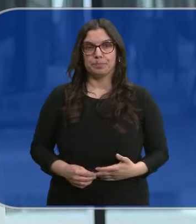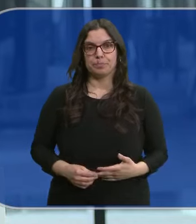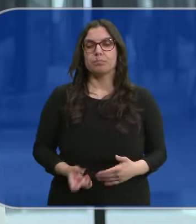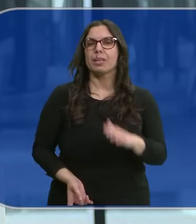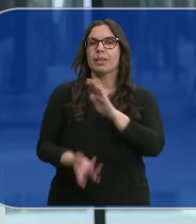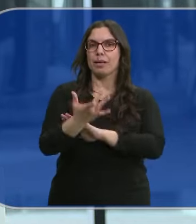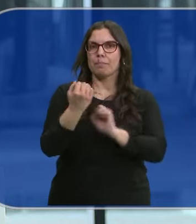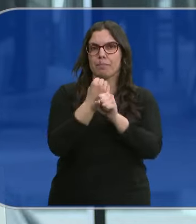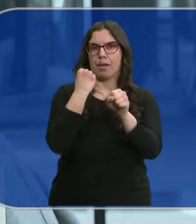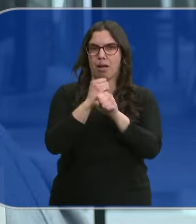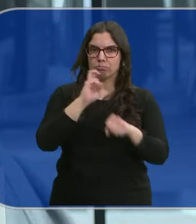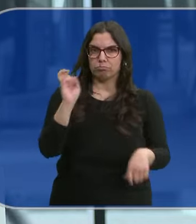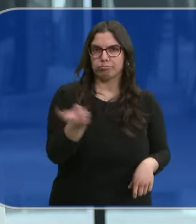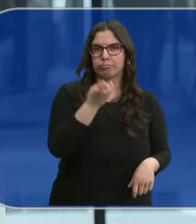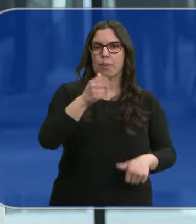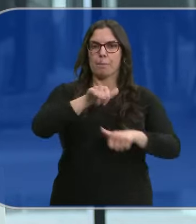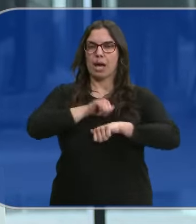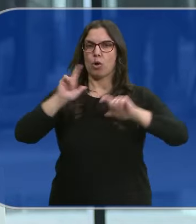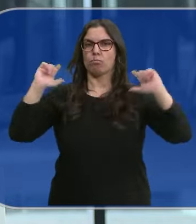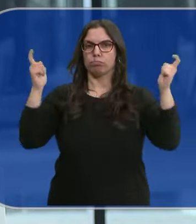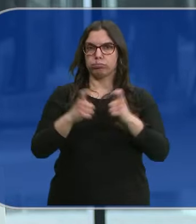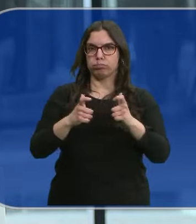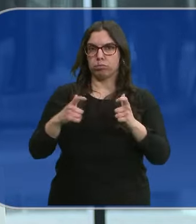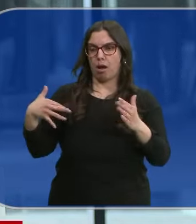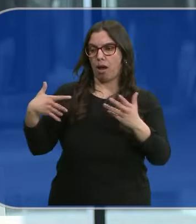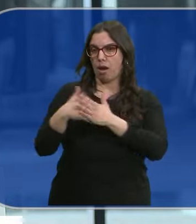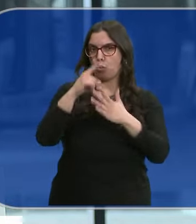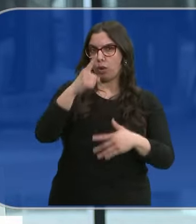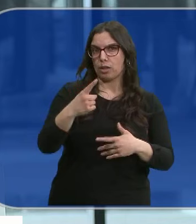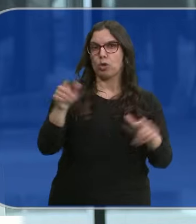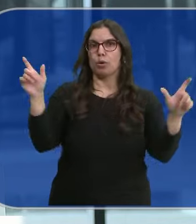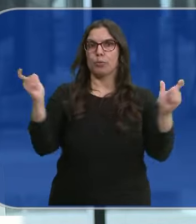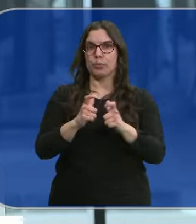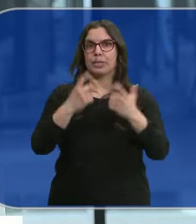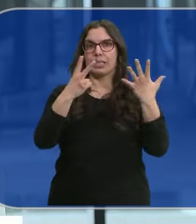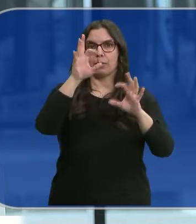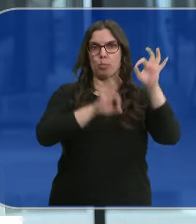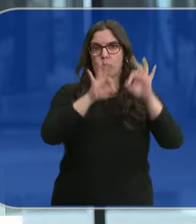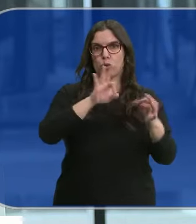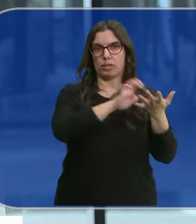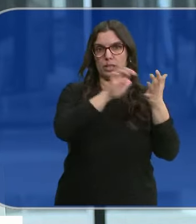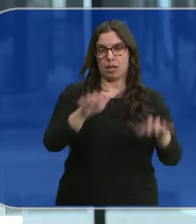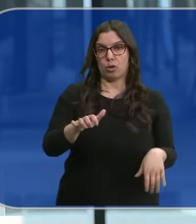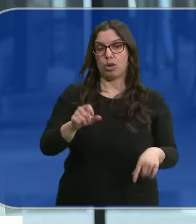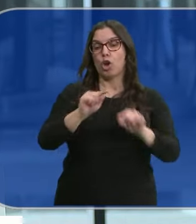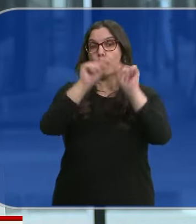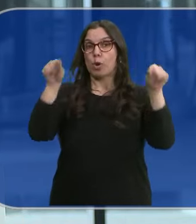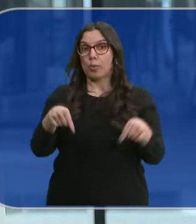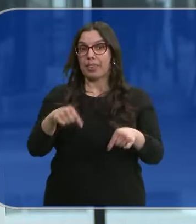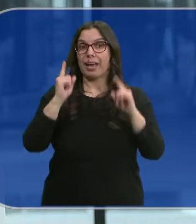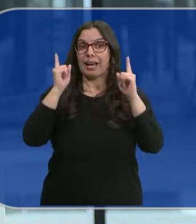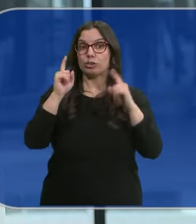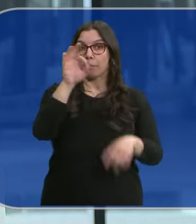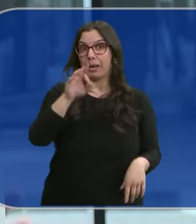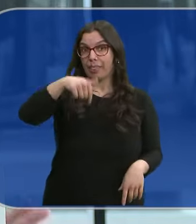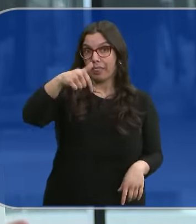Creamos empleo. El paro se ha reducido el último año en un 7% en Castilla y León. Y en la provincia de